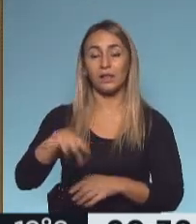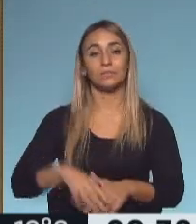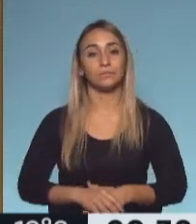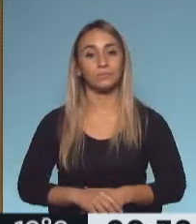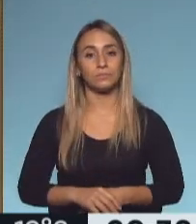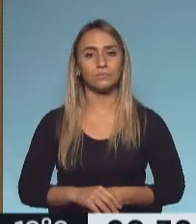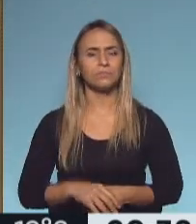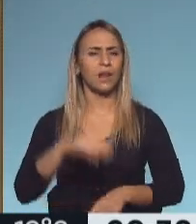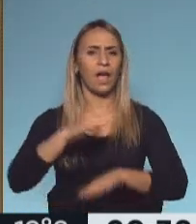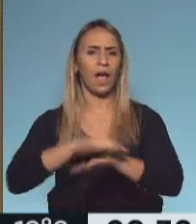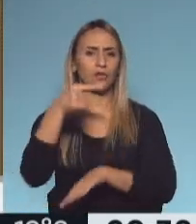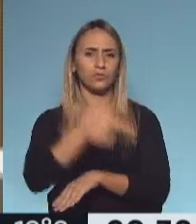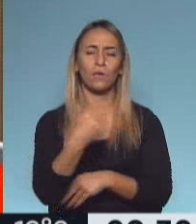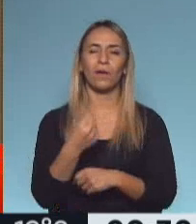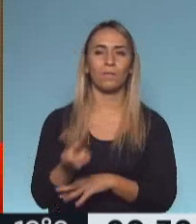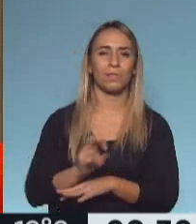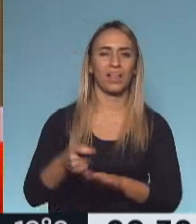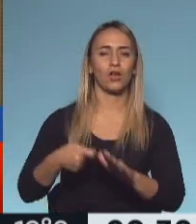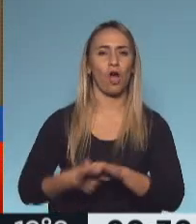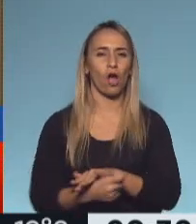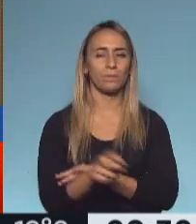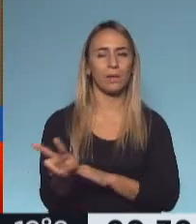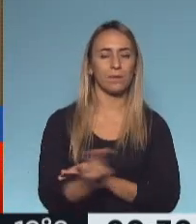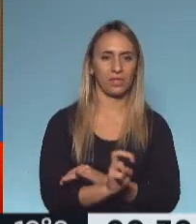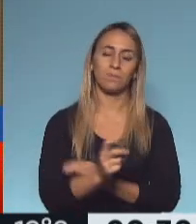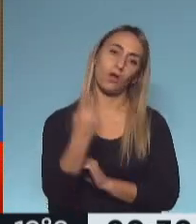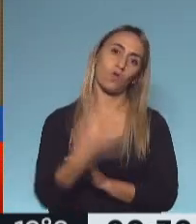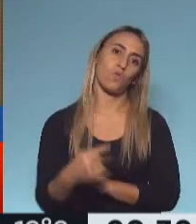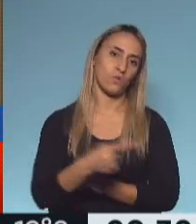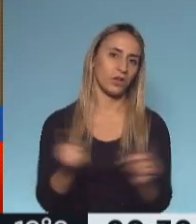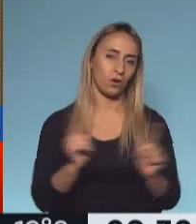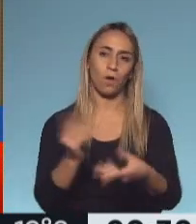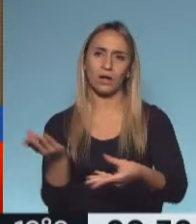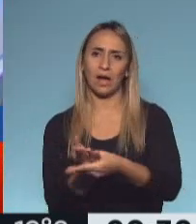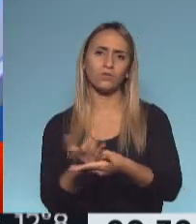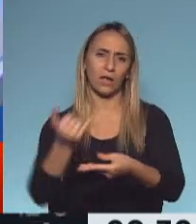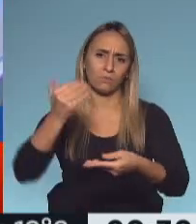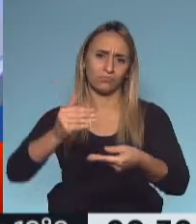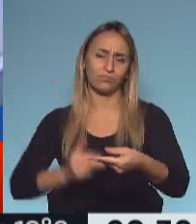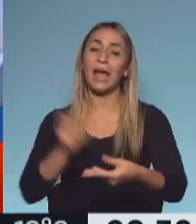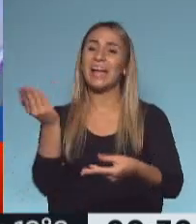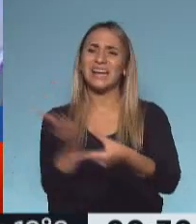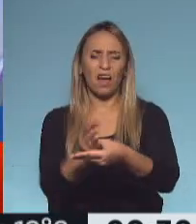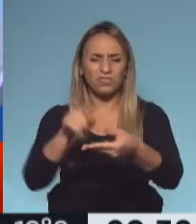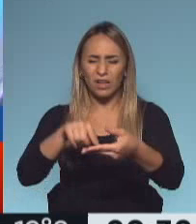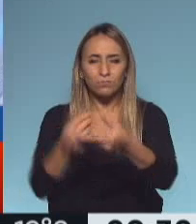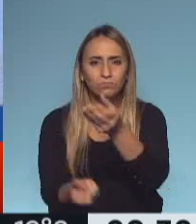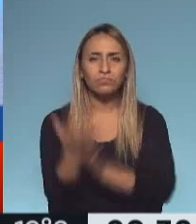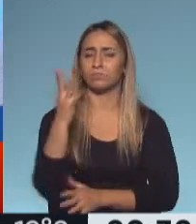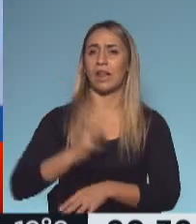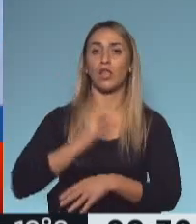Estaba acusado de haber cobrado coimas, no es el único que estaba implicado en esta causa. La causa nació como un escándalo en el año